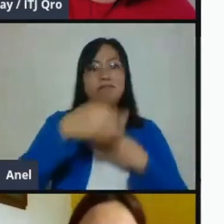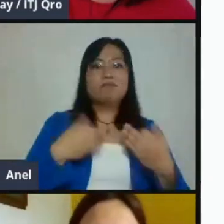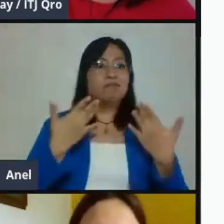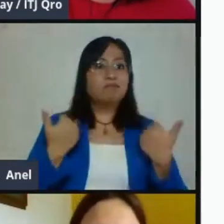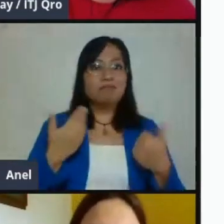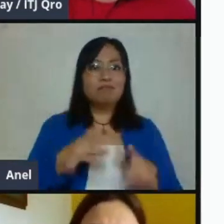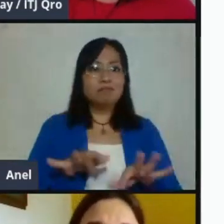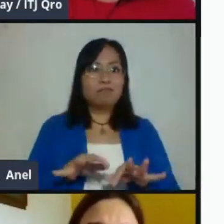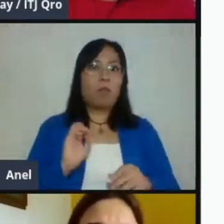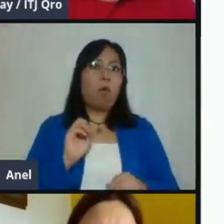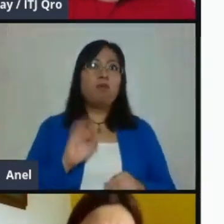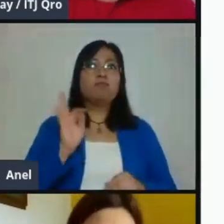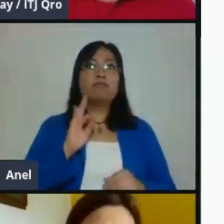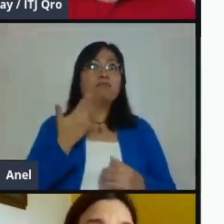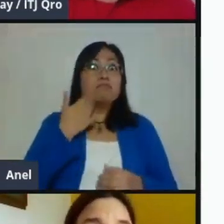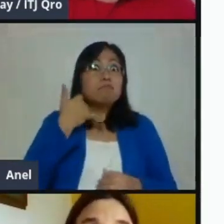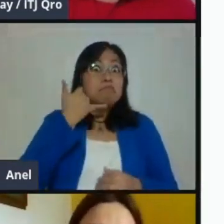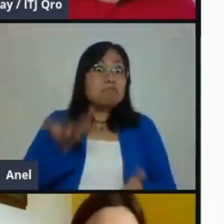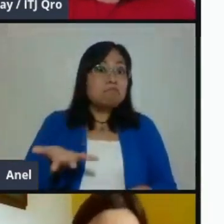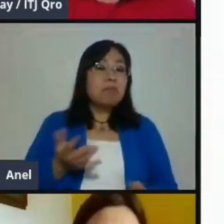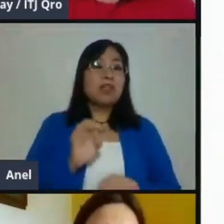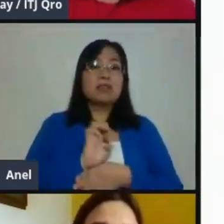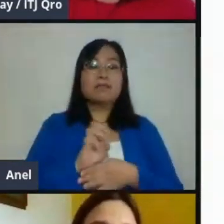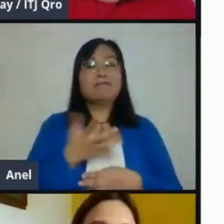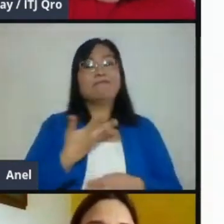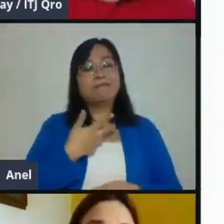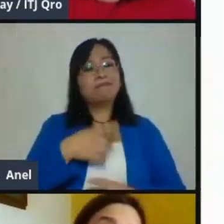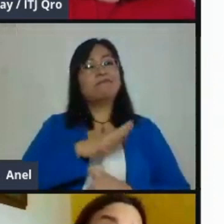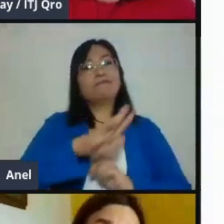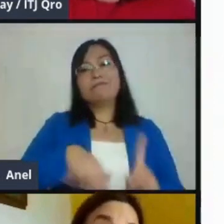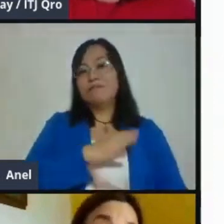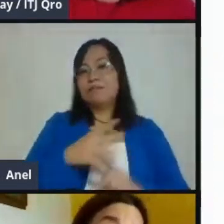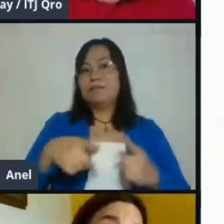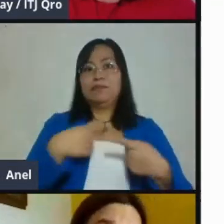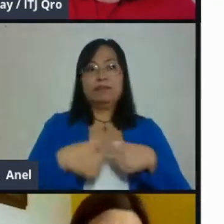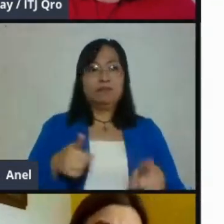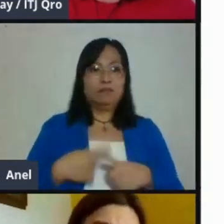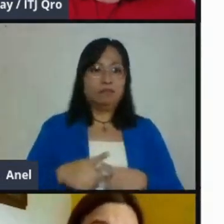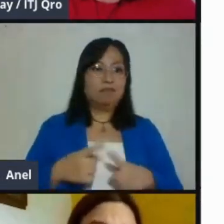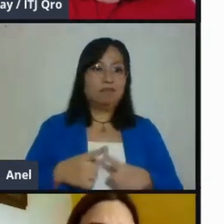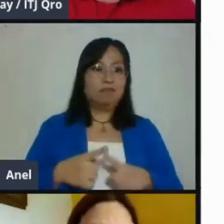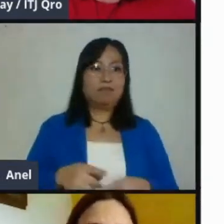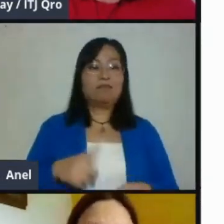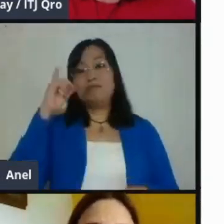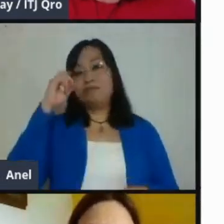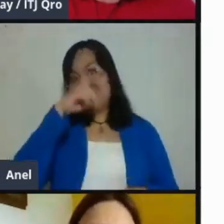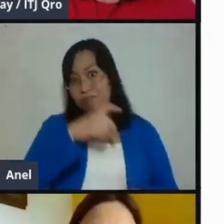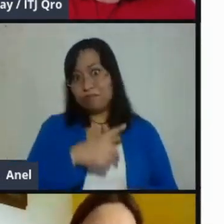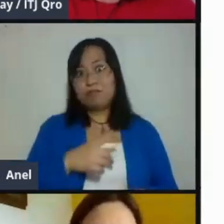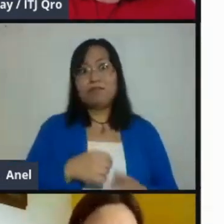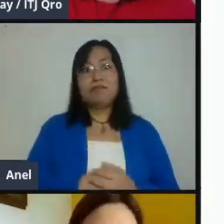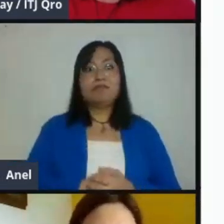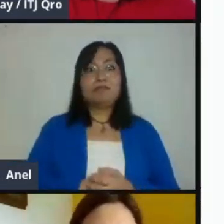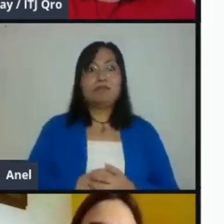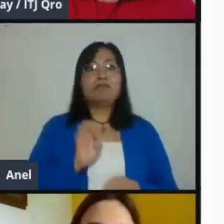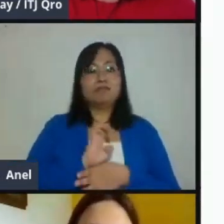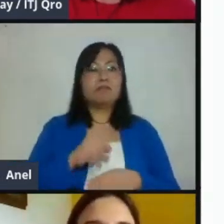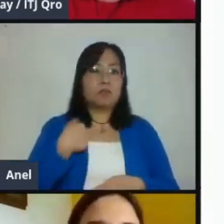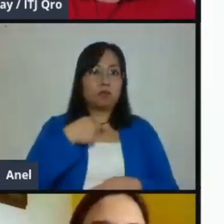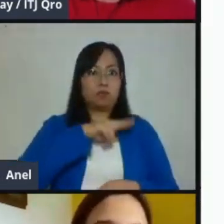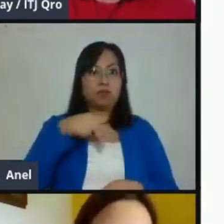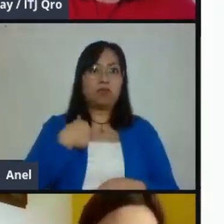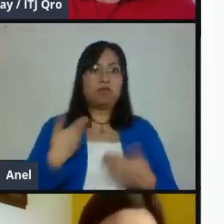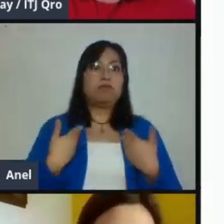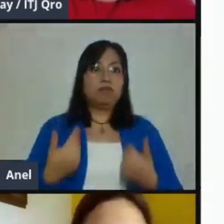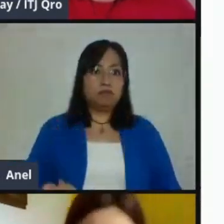dispositivo, ¿no? Entonces, hay contextos muy diferentes y contextos complejos y lo entendemos, ¿no? Entonces,